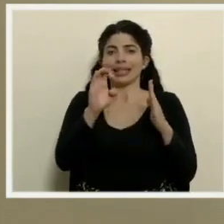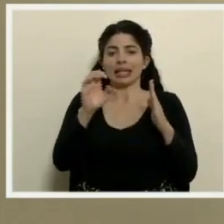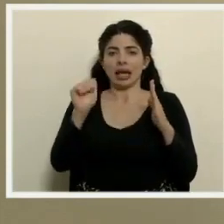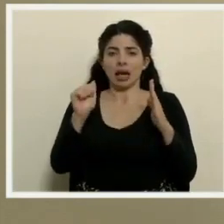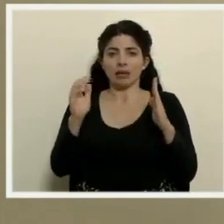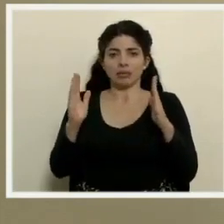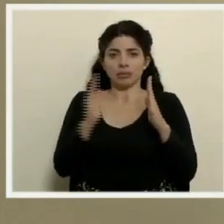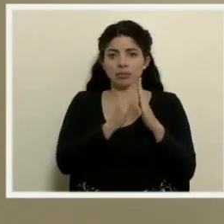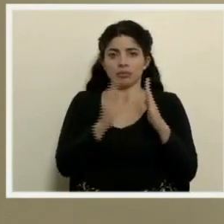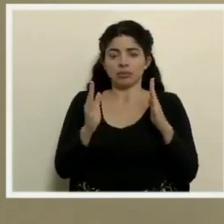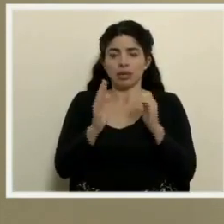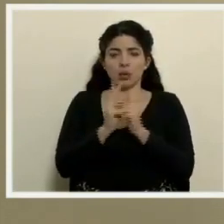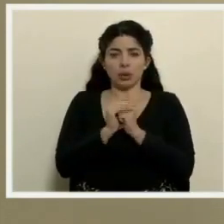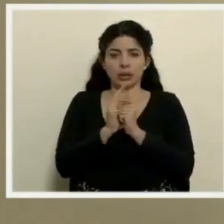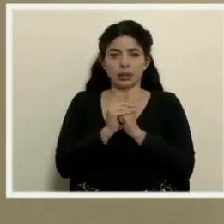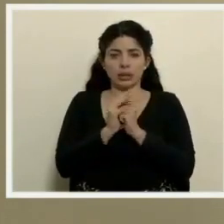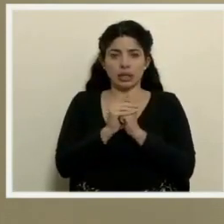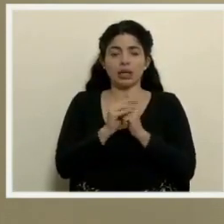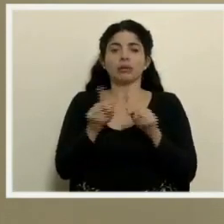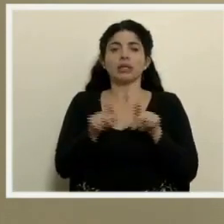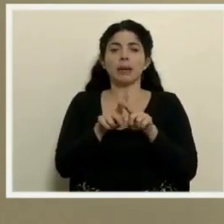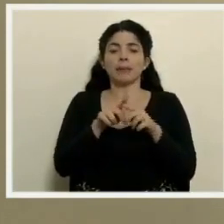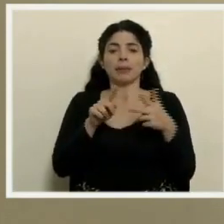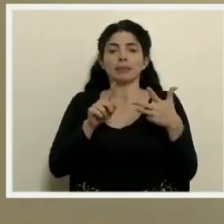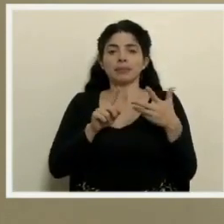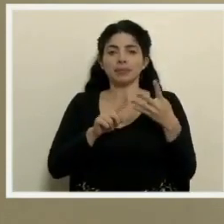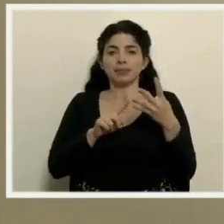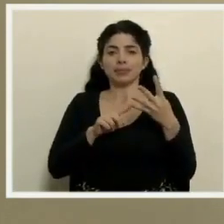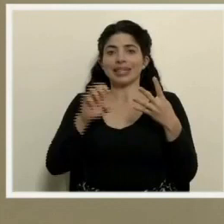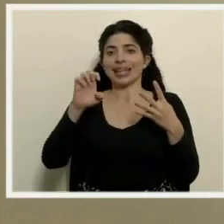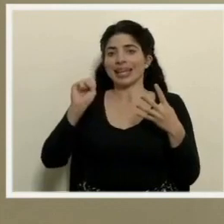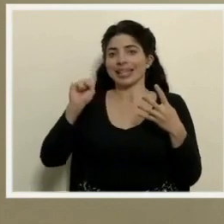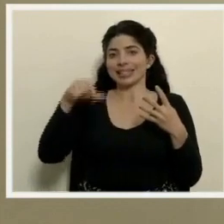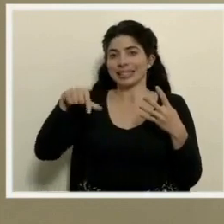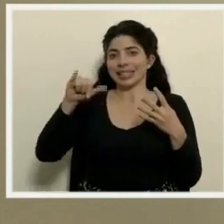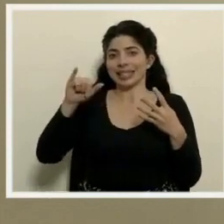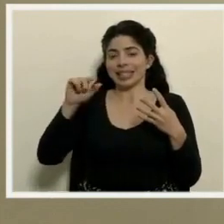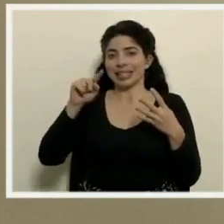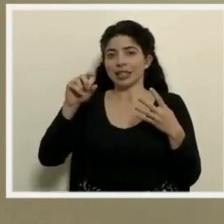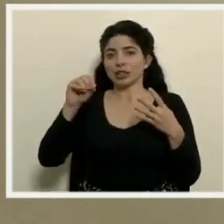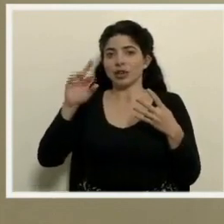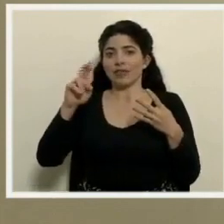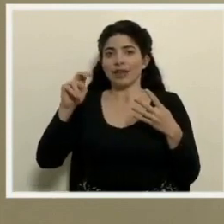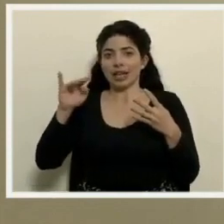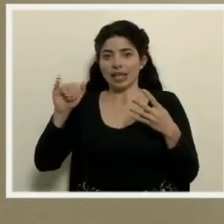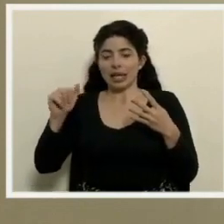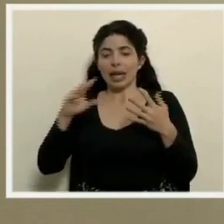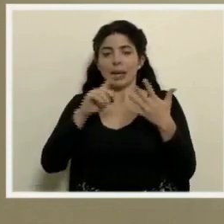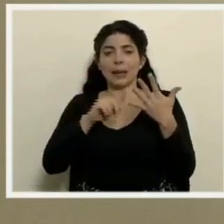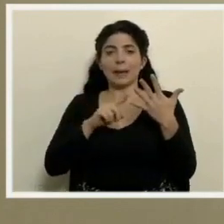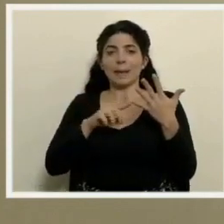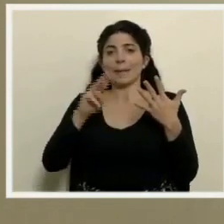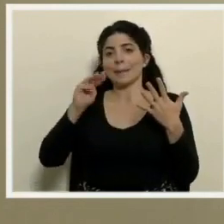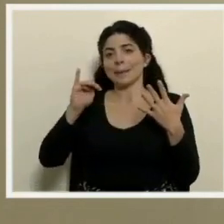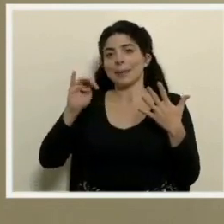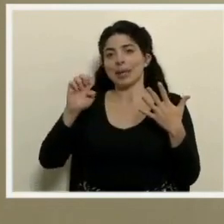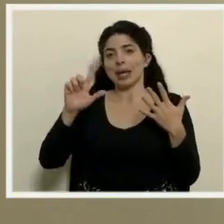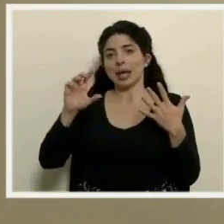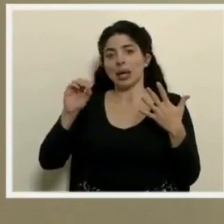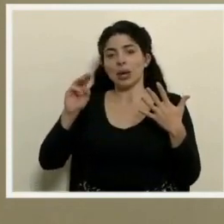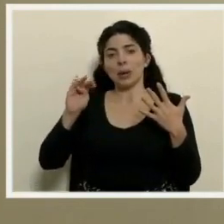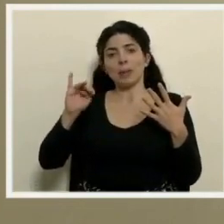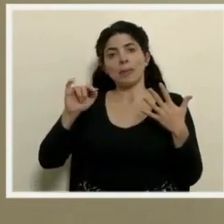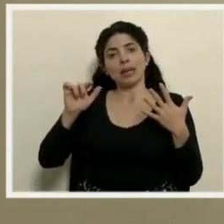espectro, y la esquizofrenia y también la mielomeningocele. Son grupos que se avalan